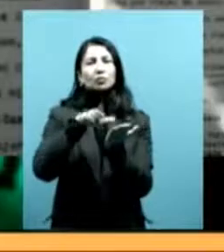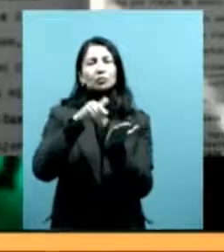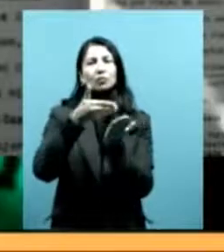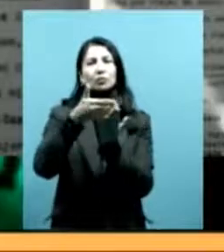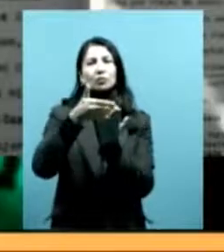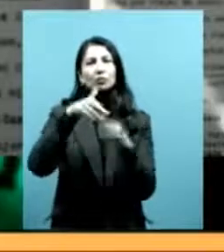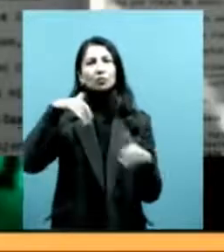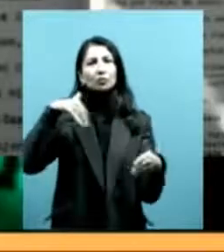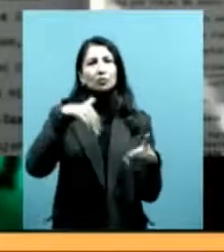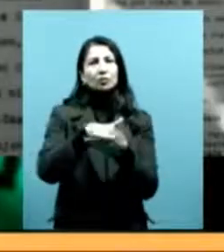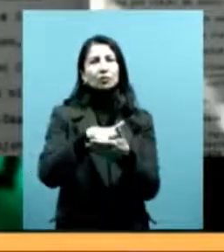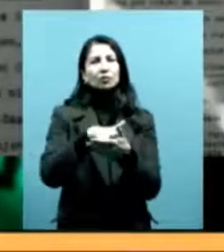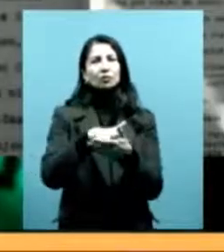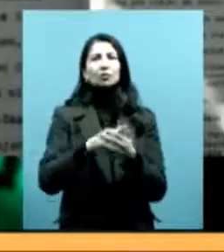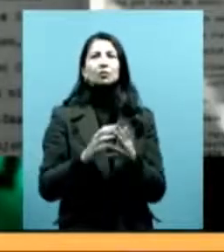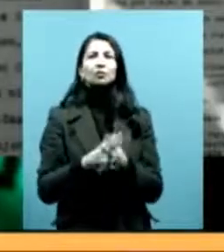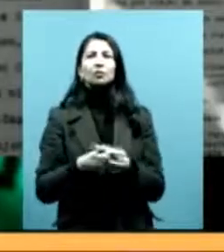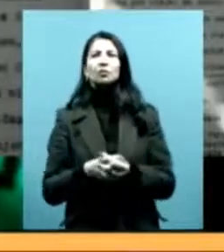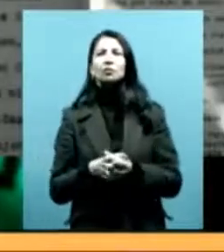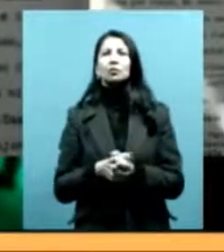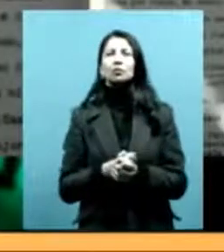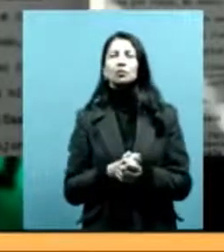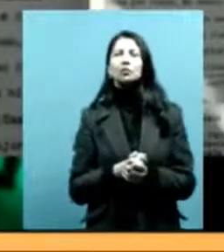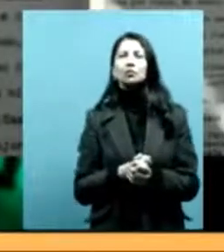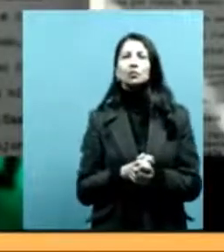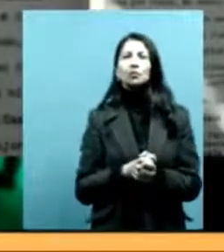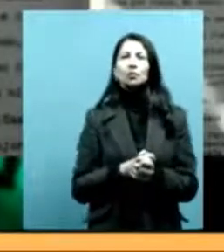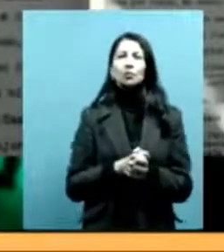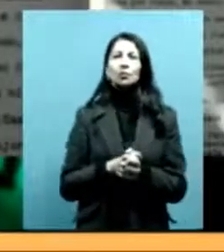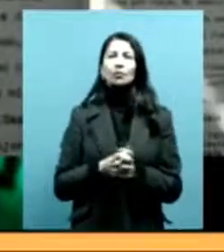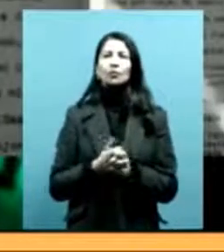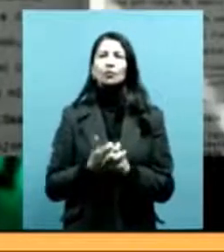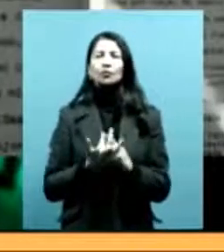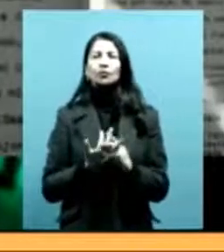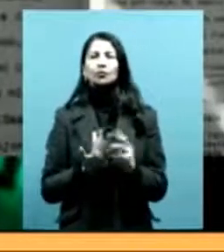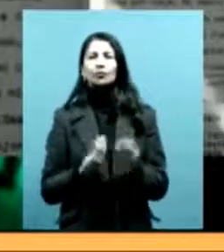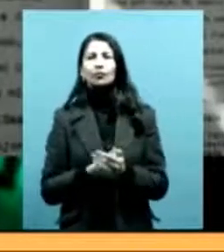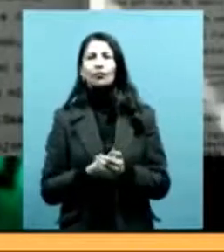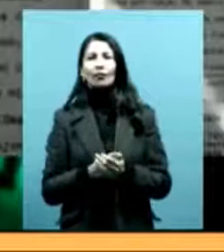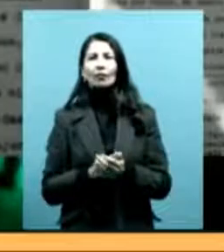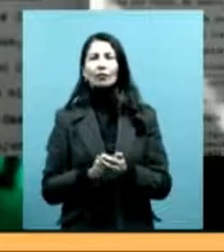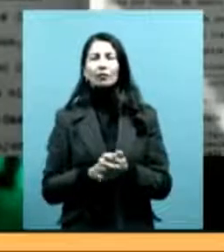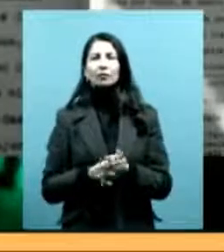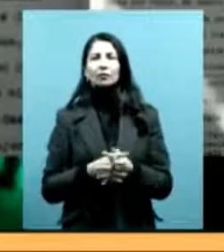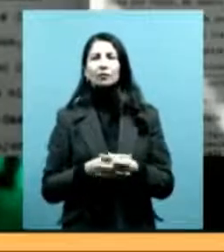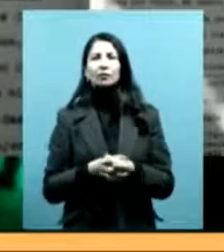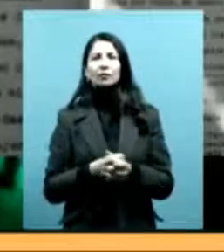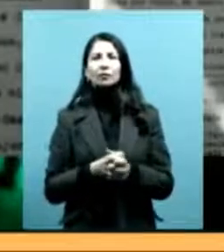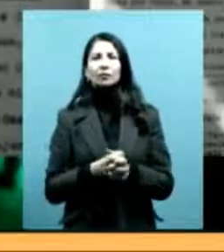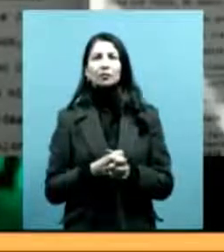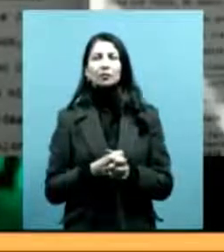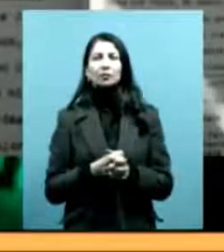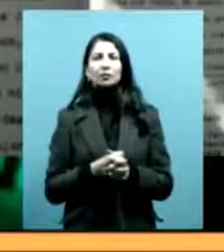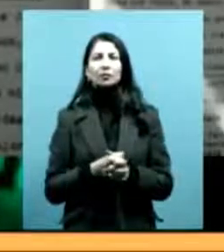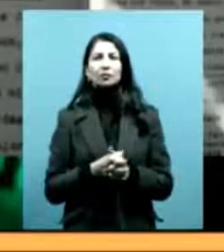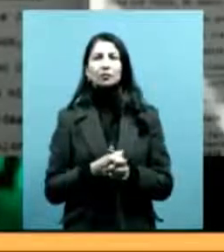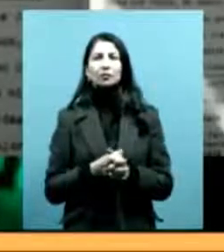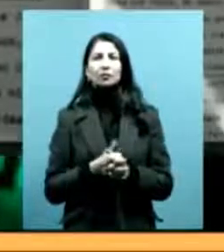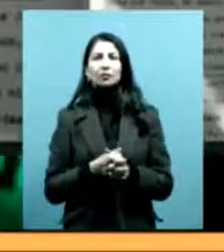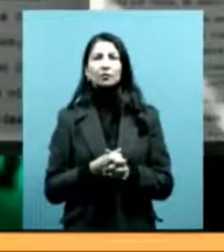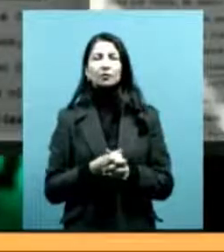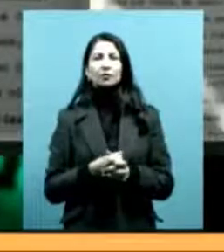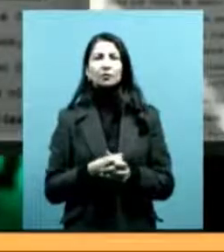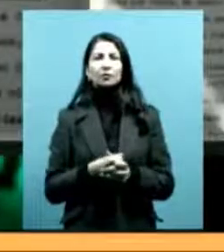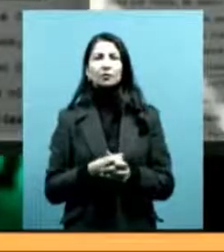ejemplo, un aviso donde dice que tienen que estar todos esperando con sus familias y efectos para ser trasladados en los camiones, el aviso del desalojo.